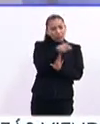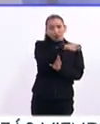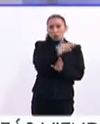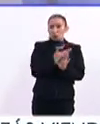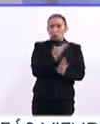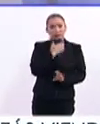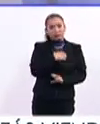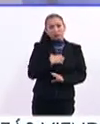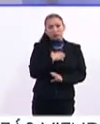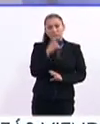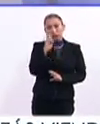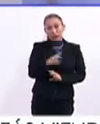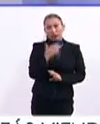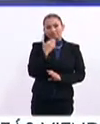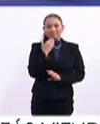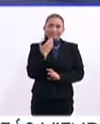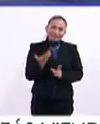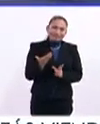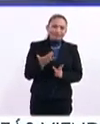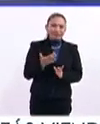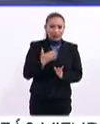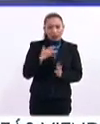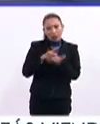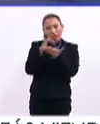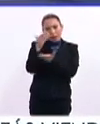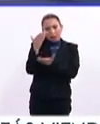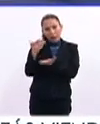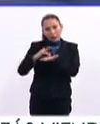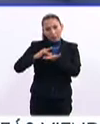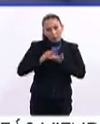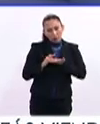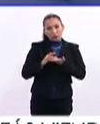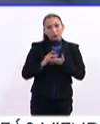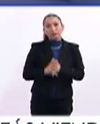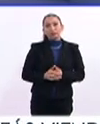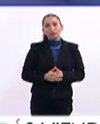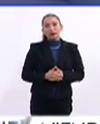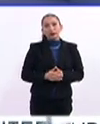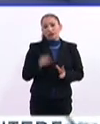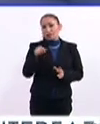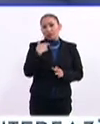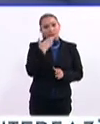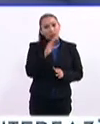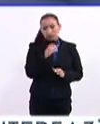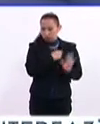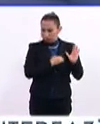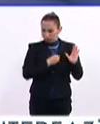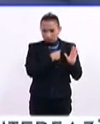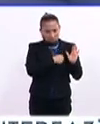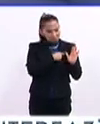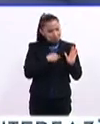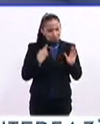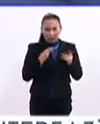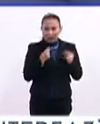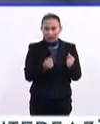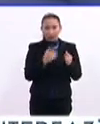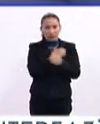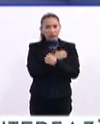están muy contentos y están muy agradecidos por este apoyo que se les dio y pues ellos están totalmente comprometidos con la calidad educativa y